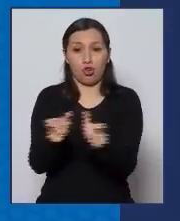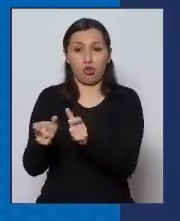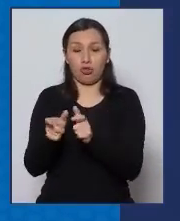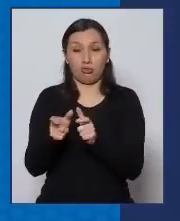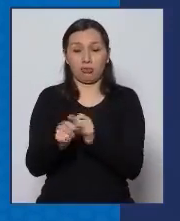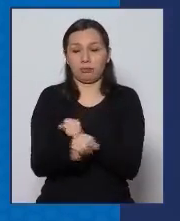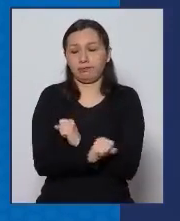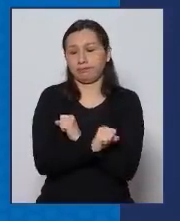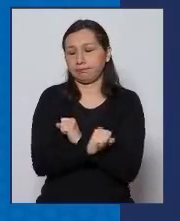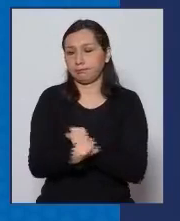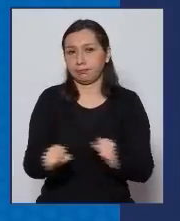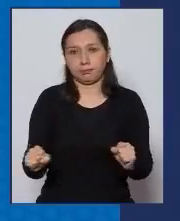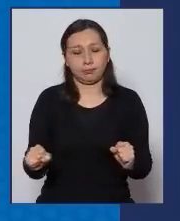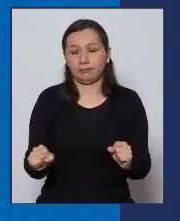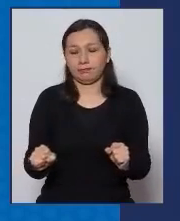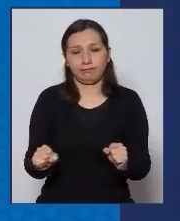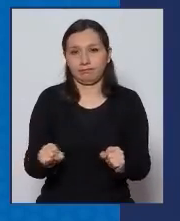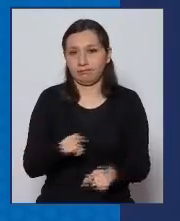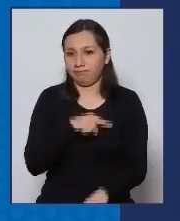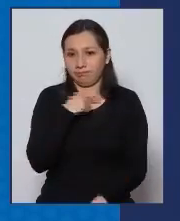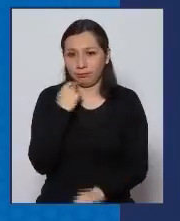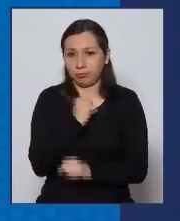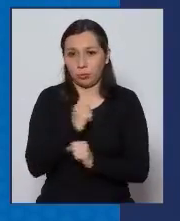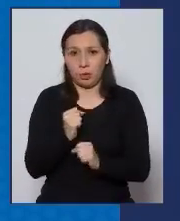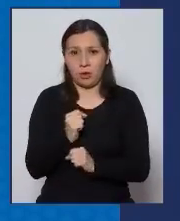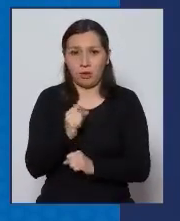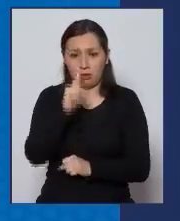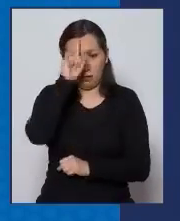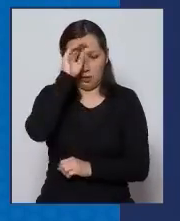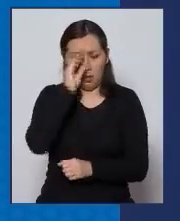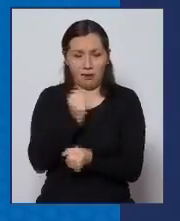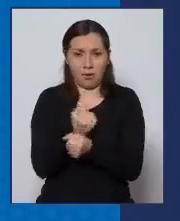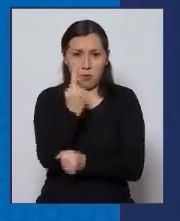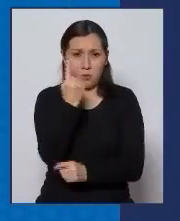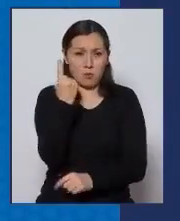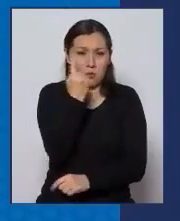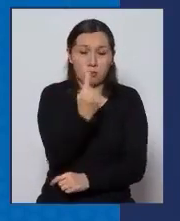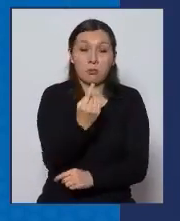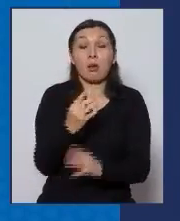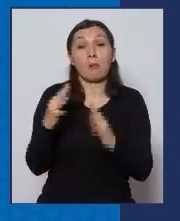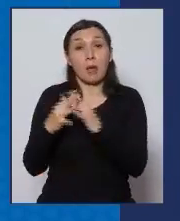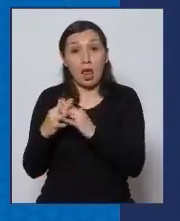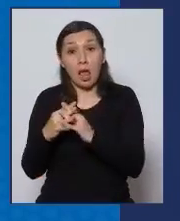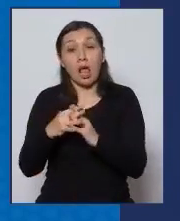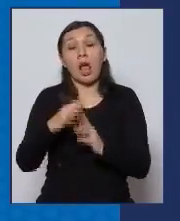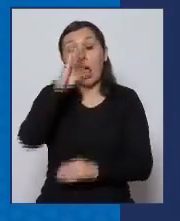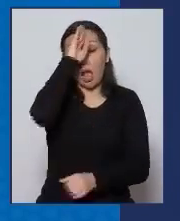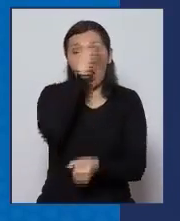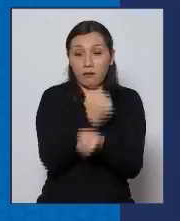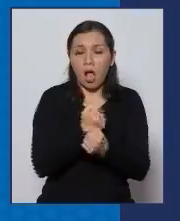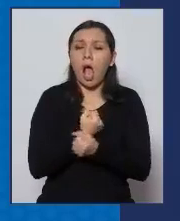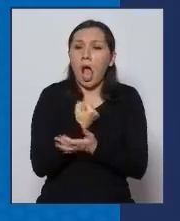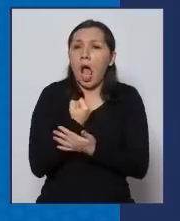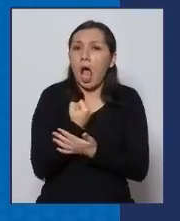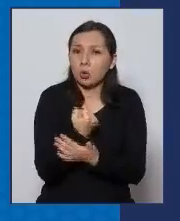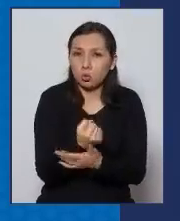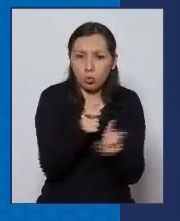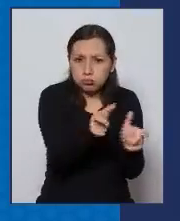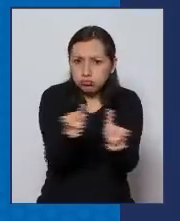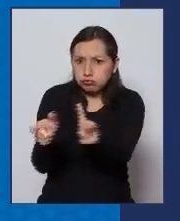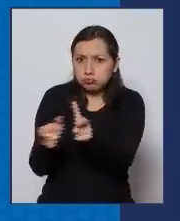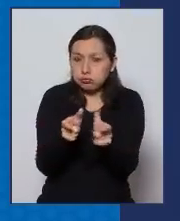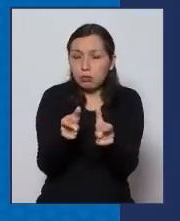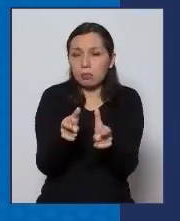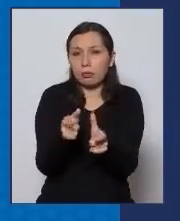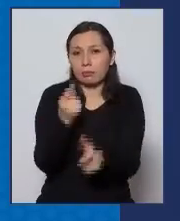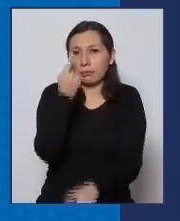policial es prácticamente imposible evidentemente las fuerzas armadas carabineros ayudan a vigilar, a controlar